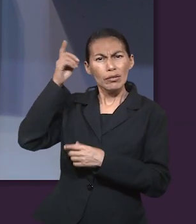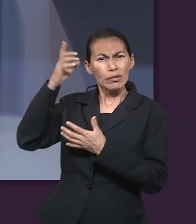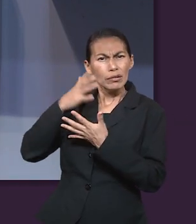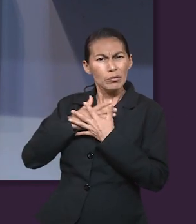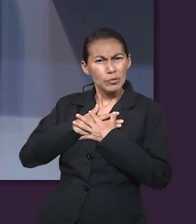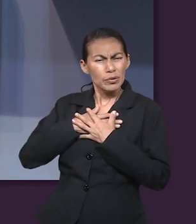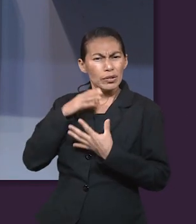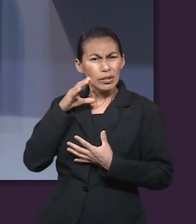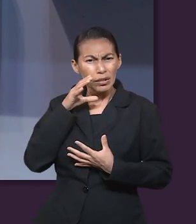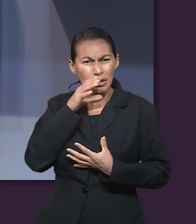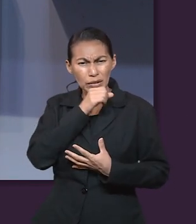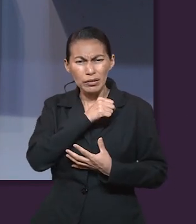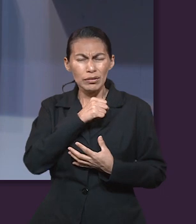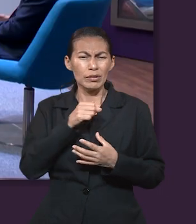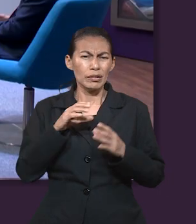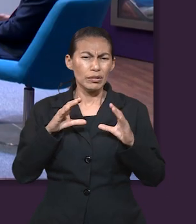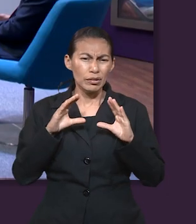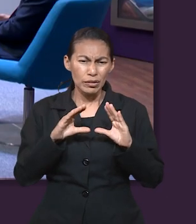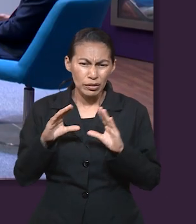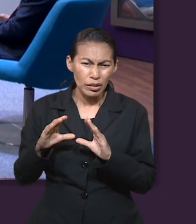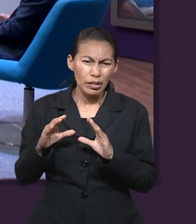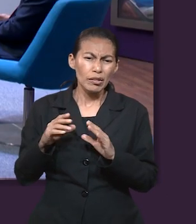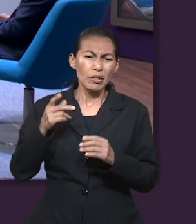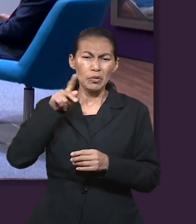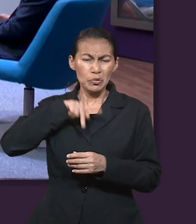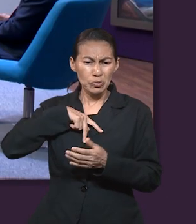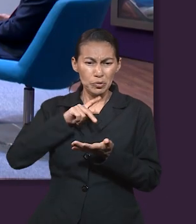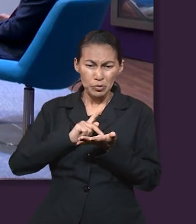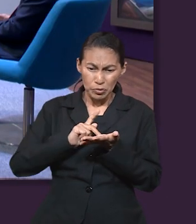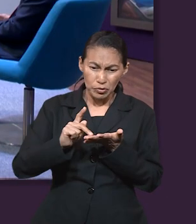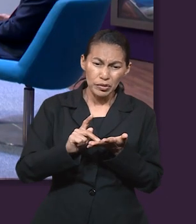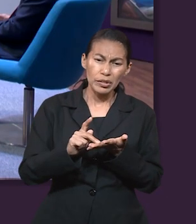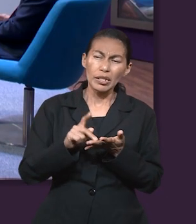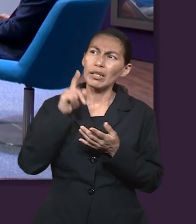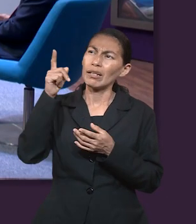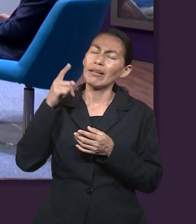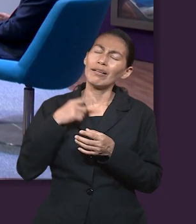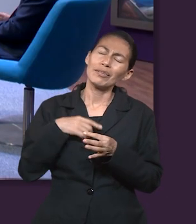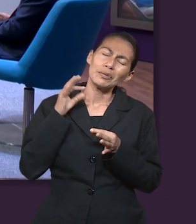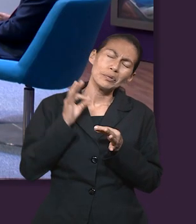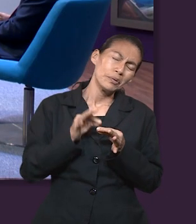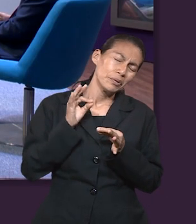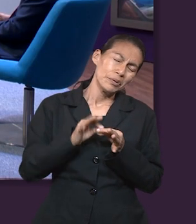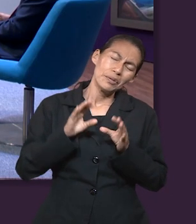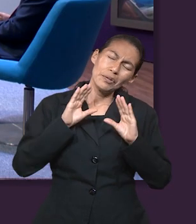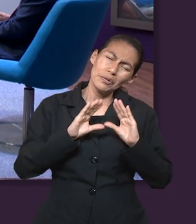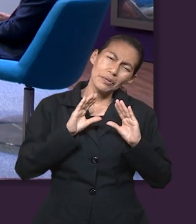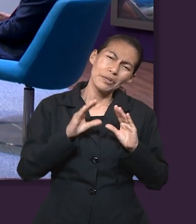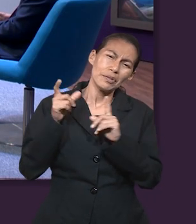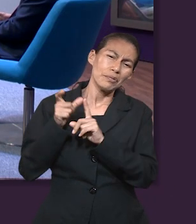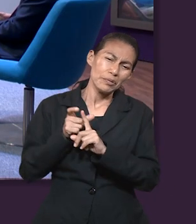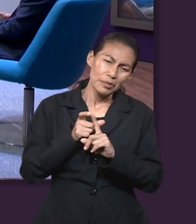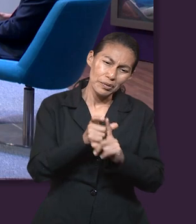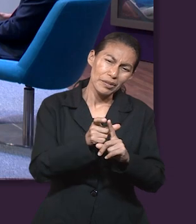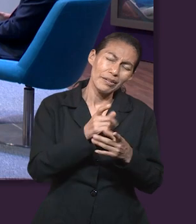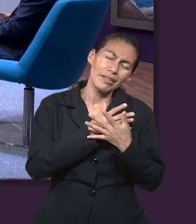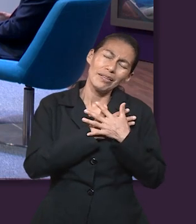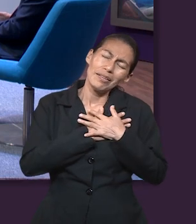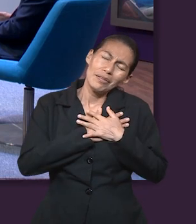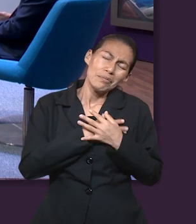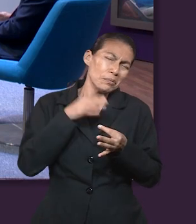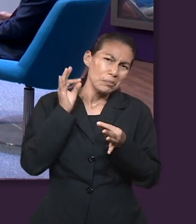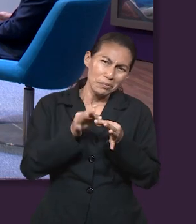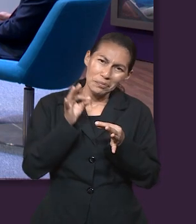purificarnos. Y el cuidado de Dios por nosotros en medio de todas las cosas, es constante y tierno, como lo